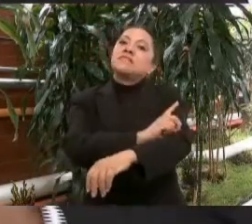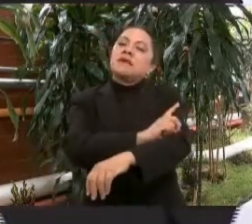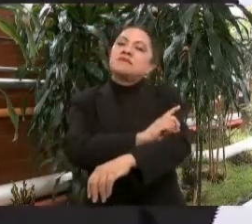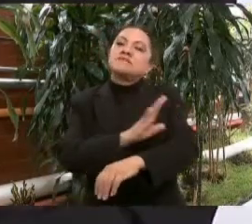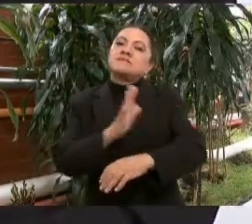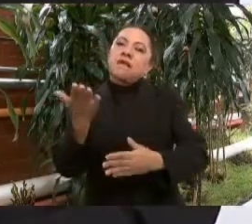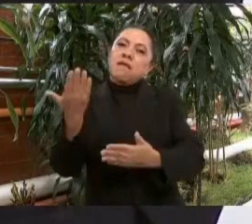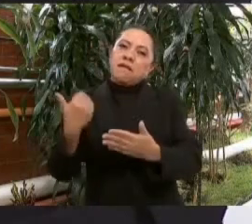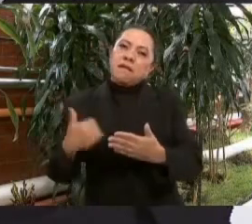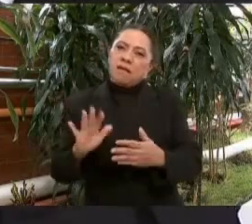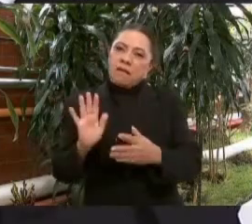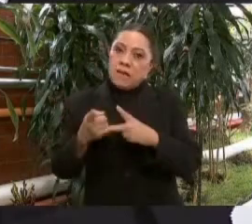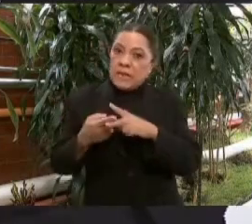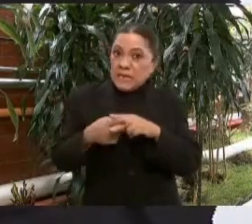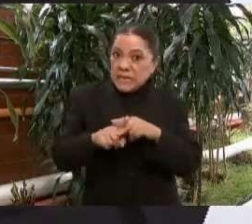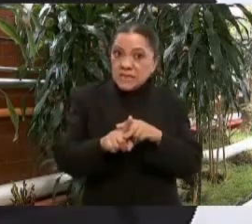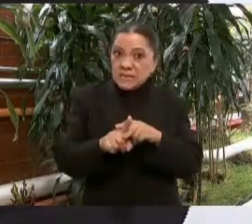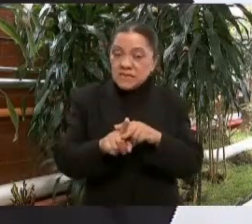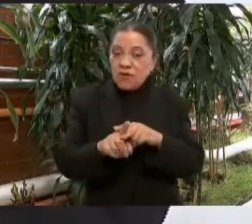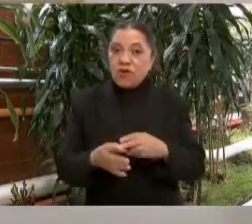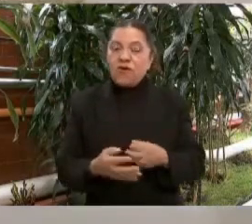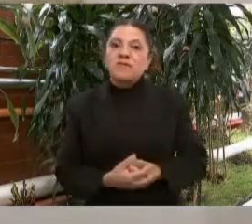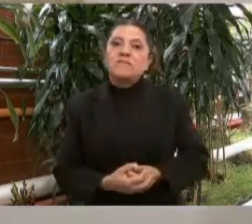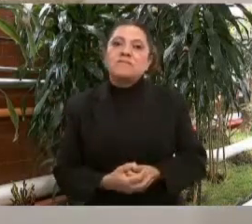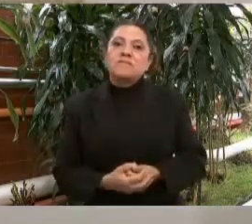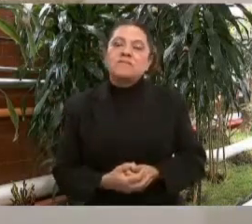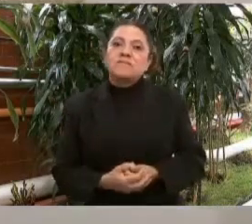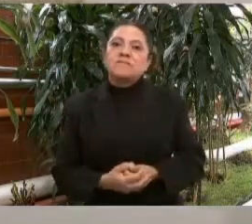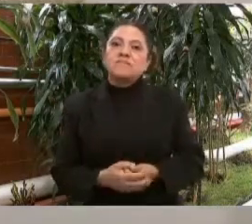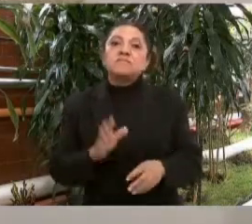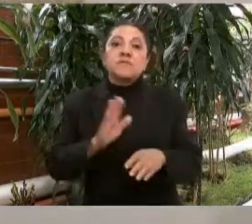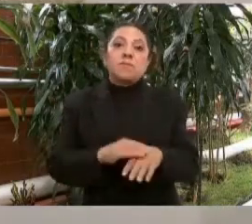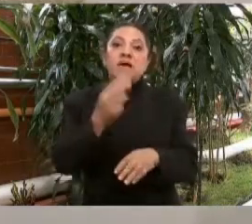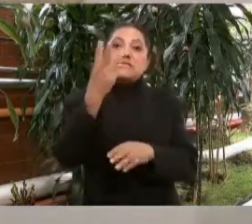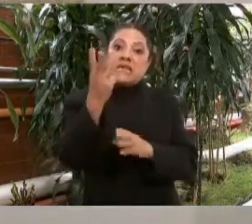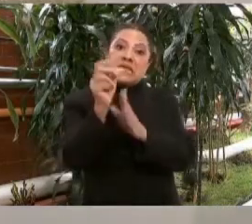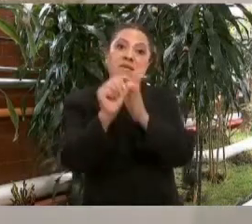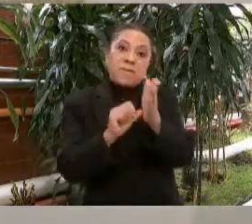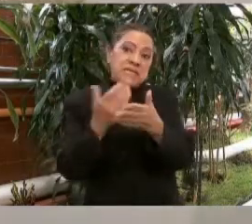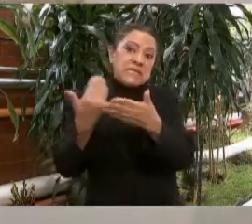el principio, hace más de tres meses,